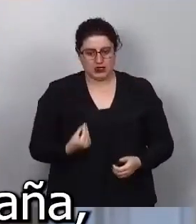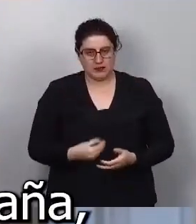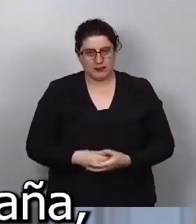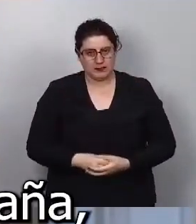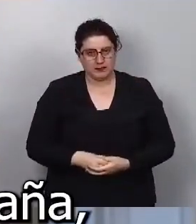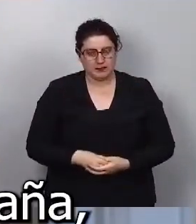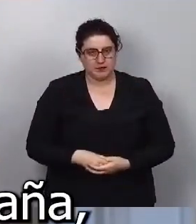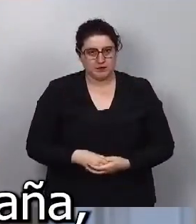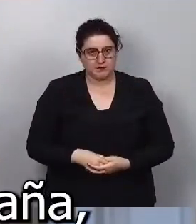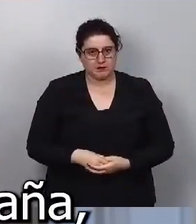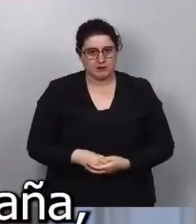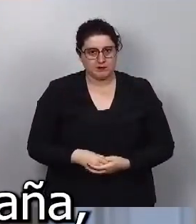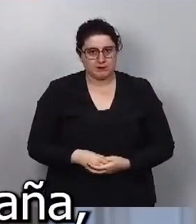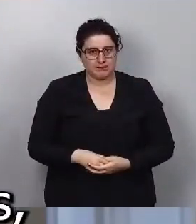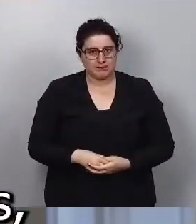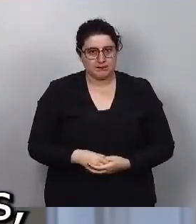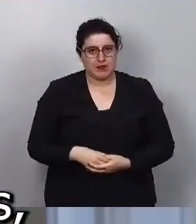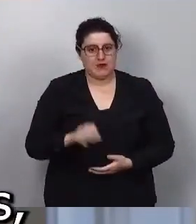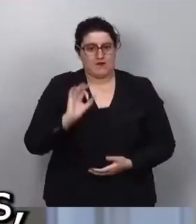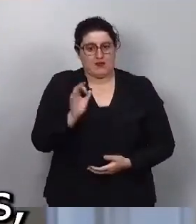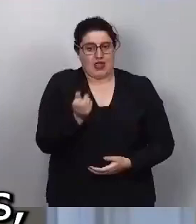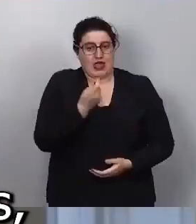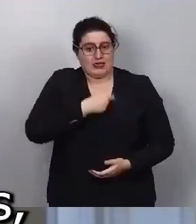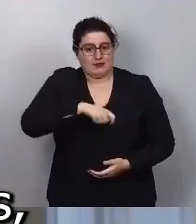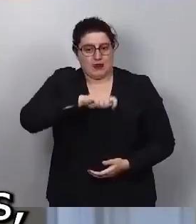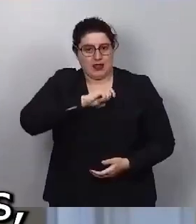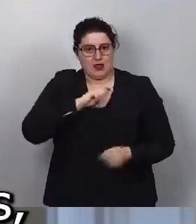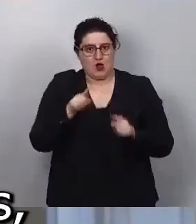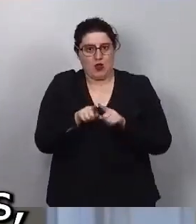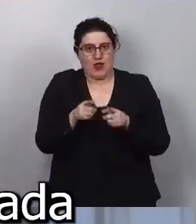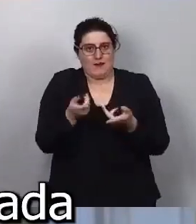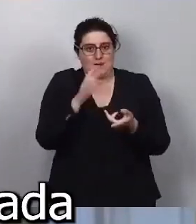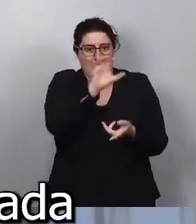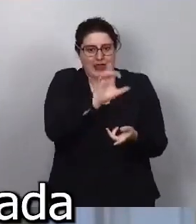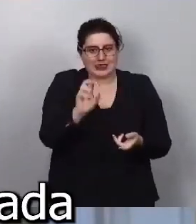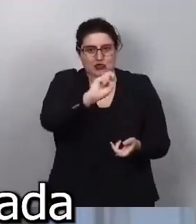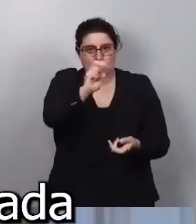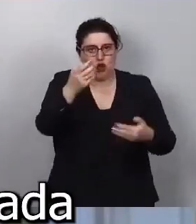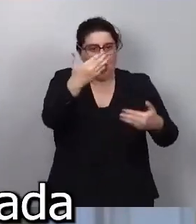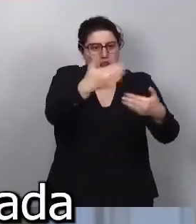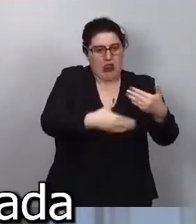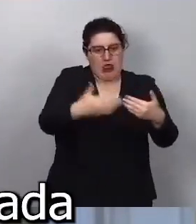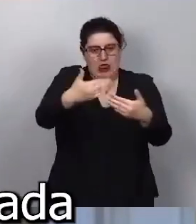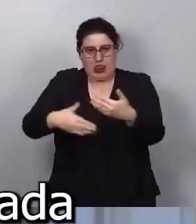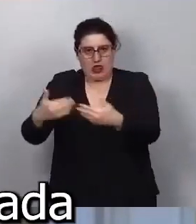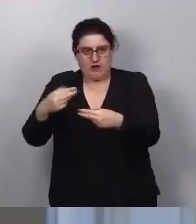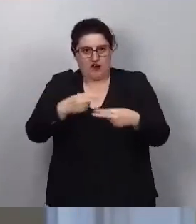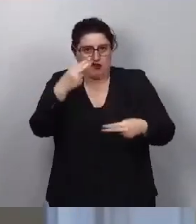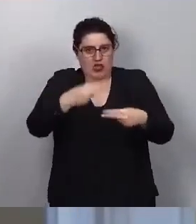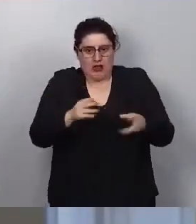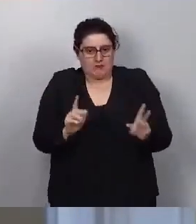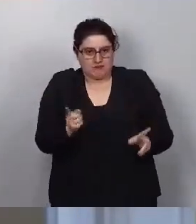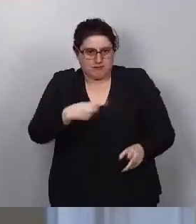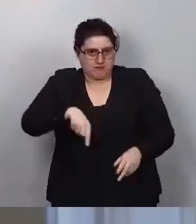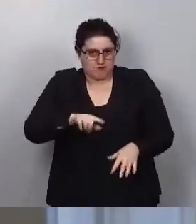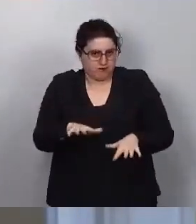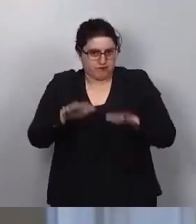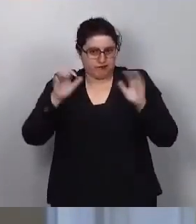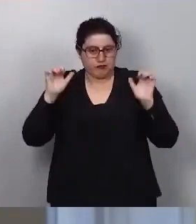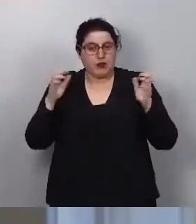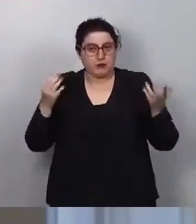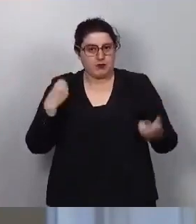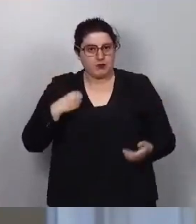bien no corresponde a nuestro país y a España definir las fronteras de otros países, nuestra visión está plenamente alineada con las resoluciones